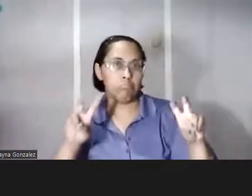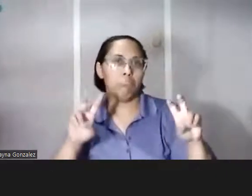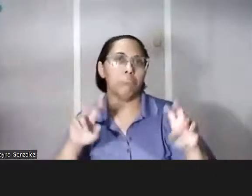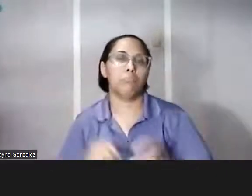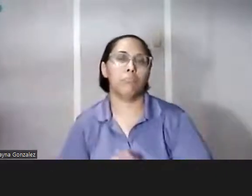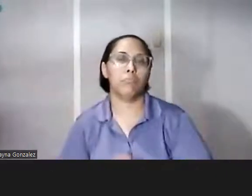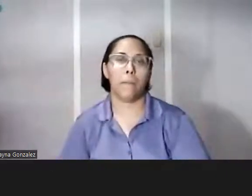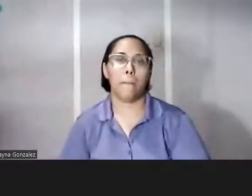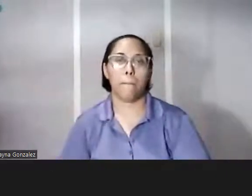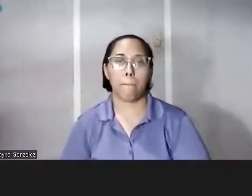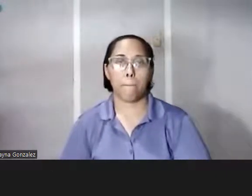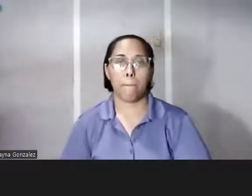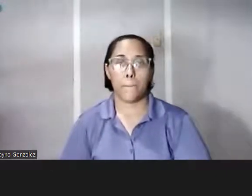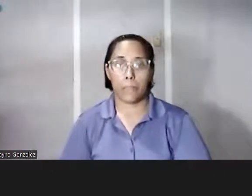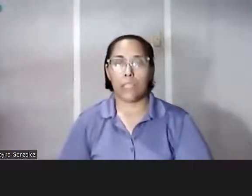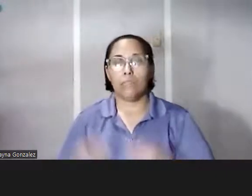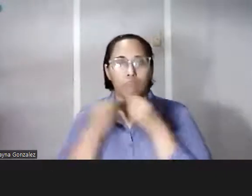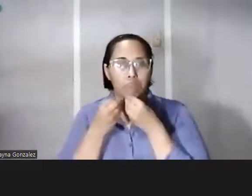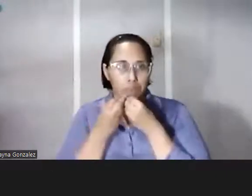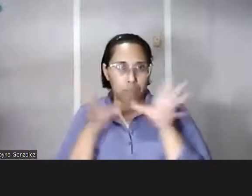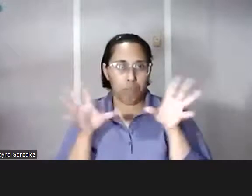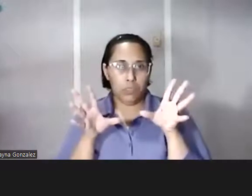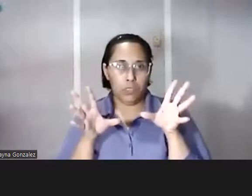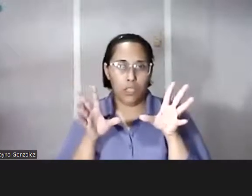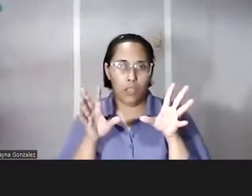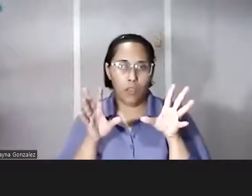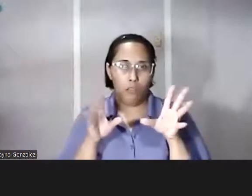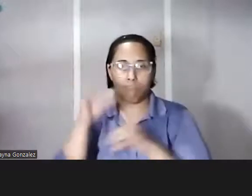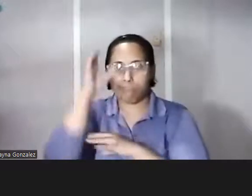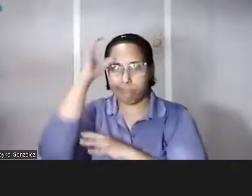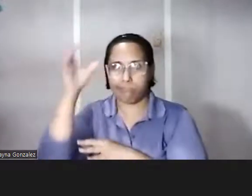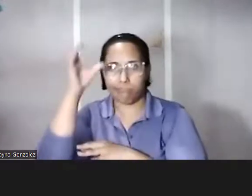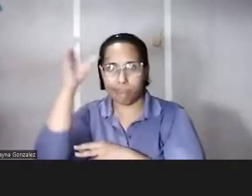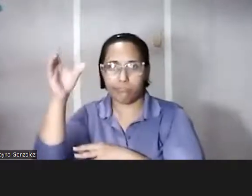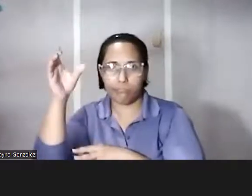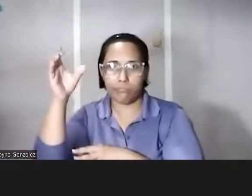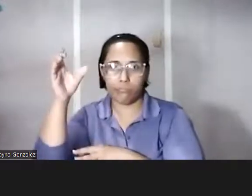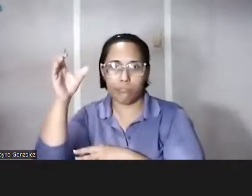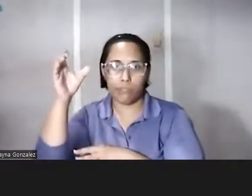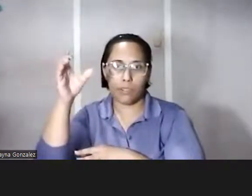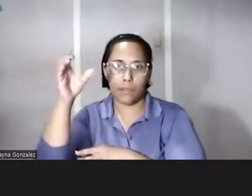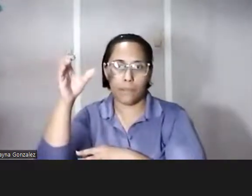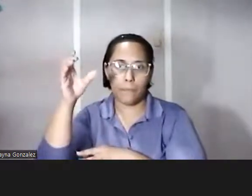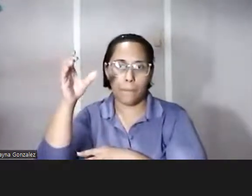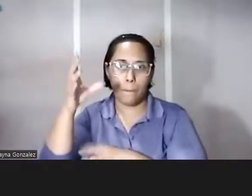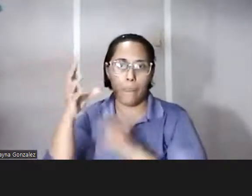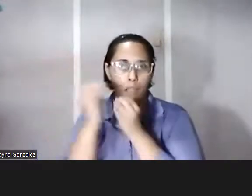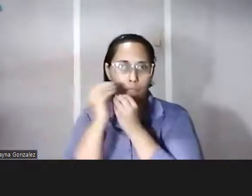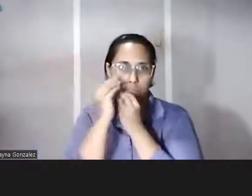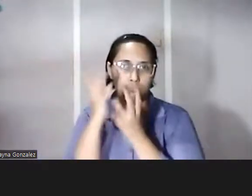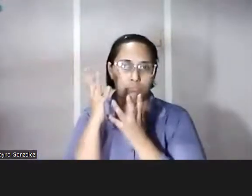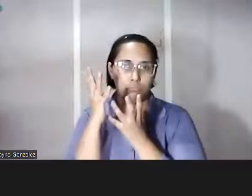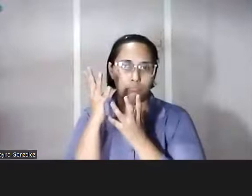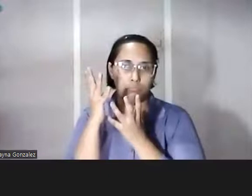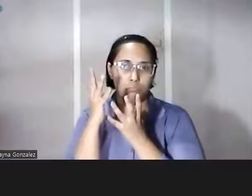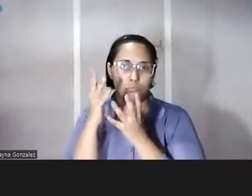y se ha perdido más el concepto de que es la de informar dar la